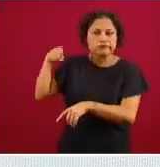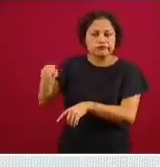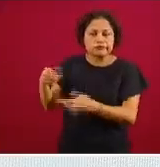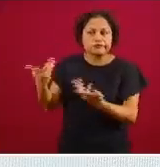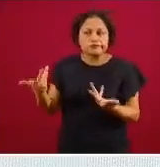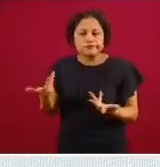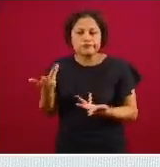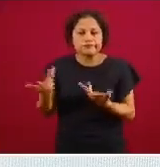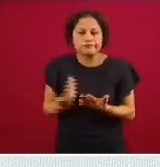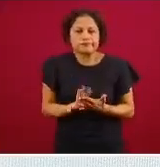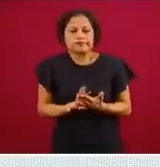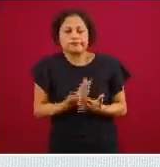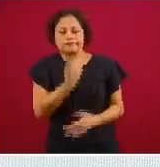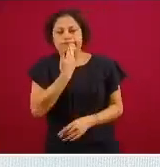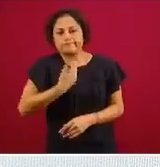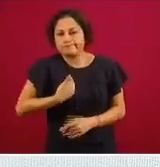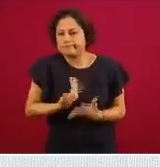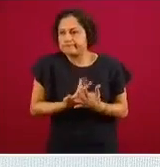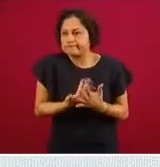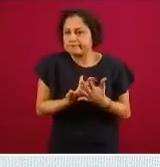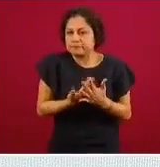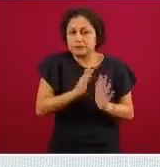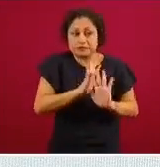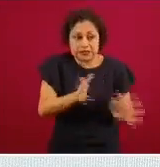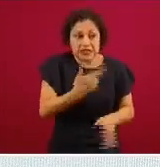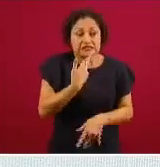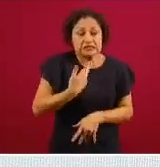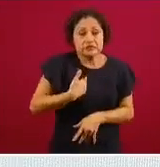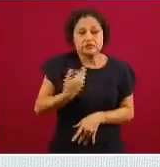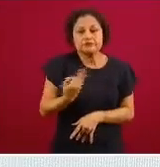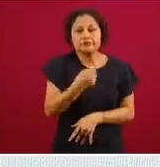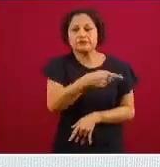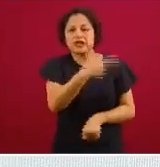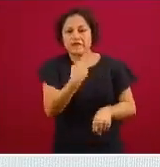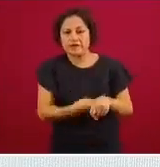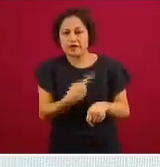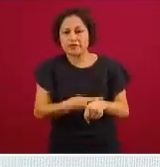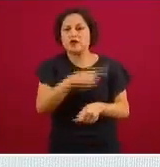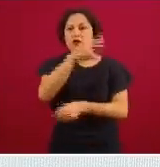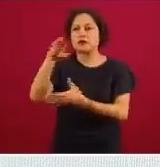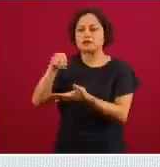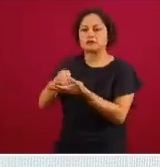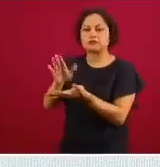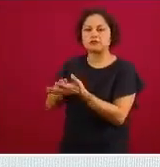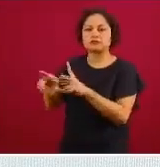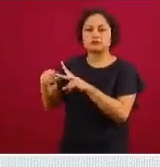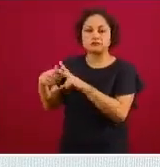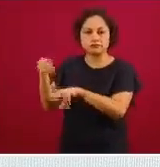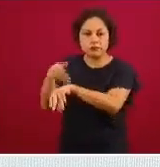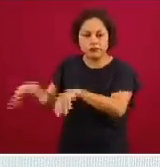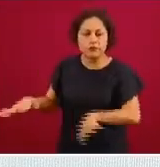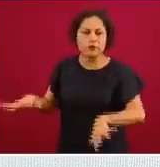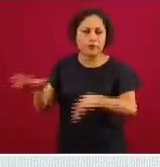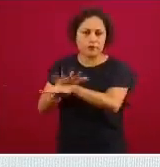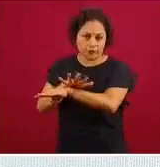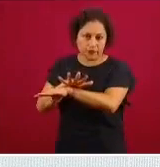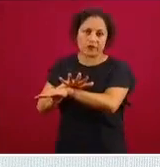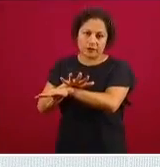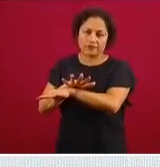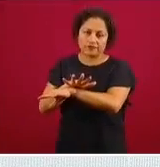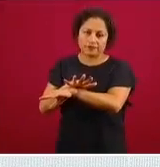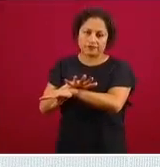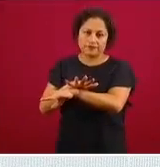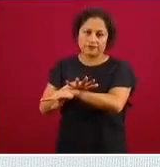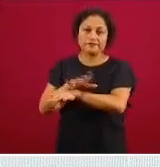16 todos aquellos que estaban un día antes de concluir la semana 16 entonces